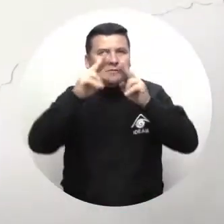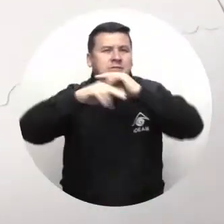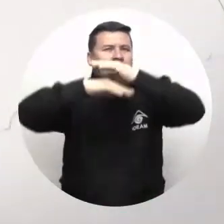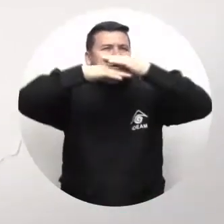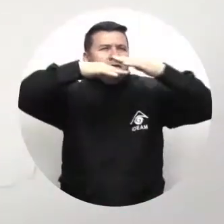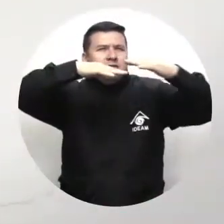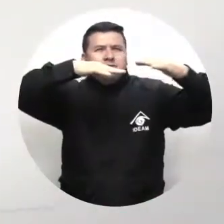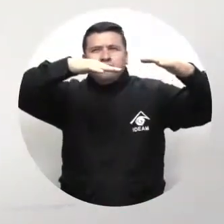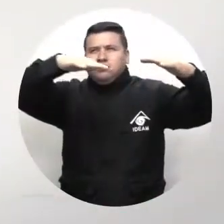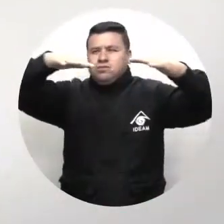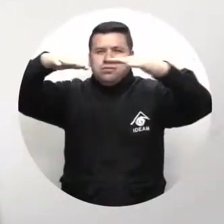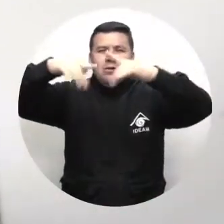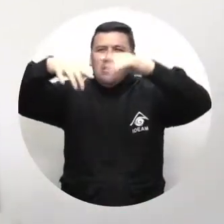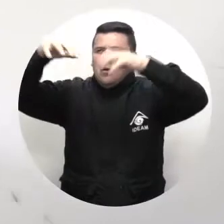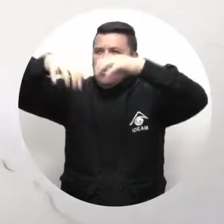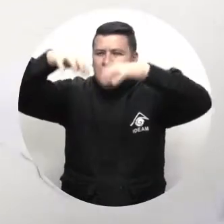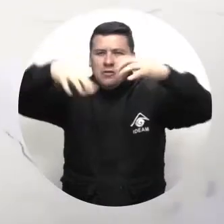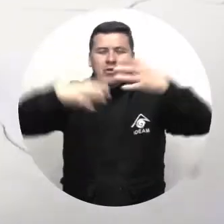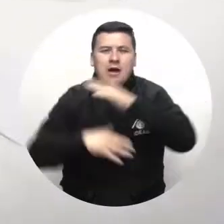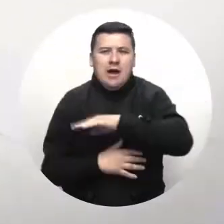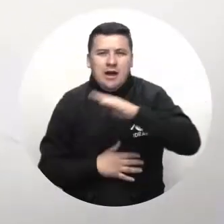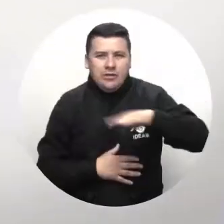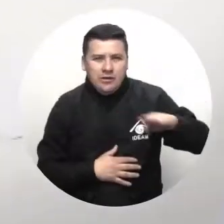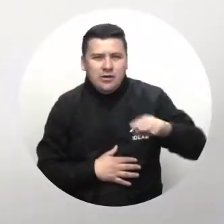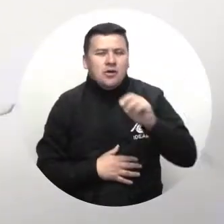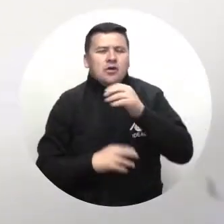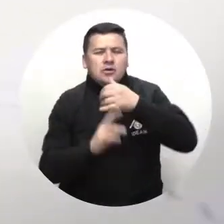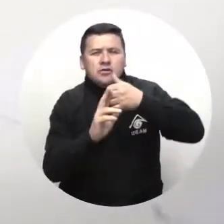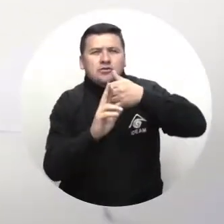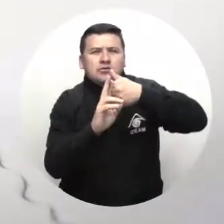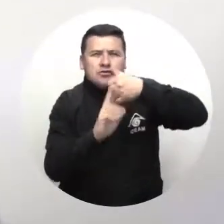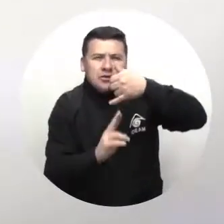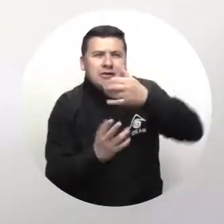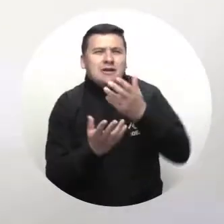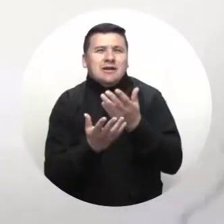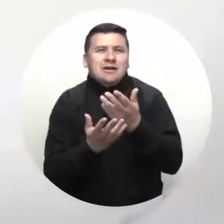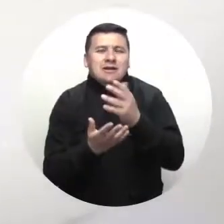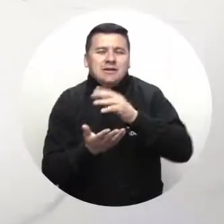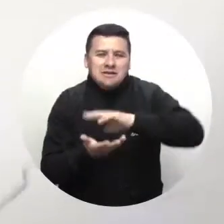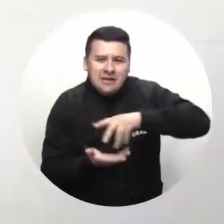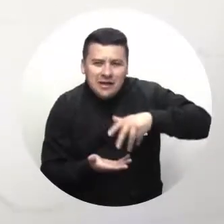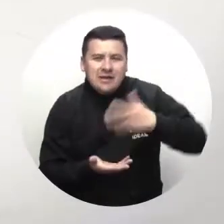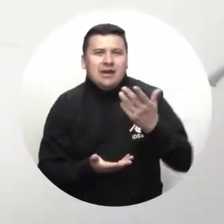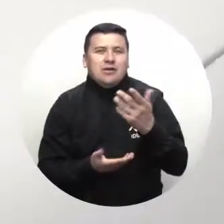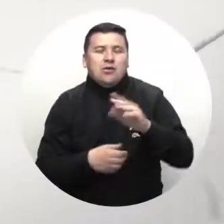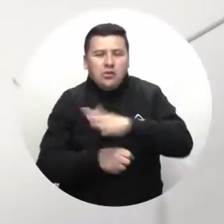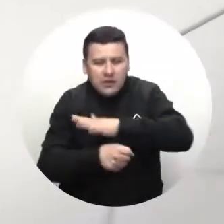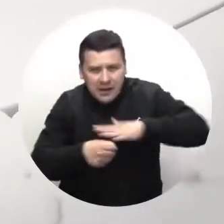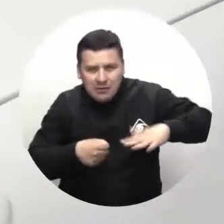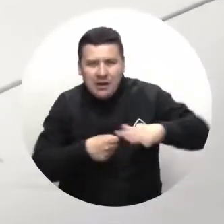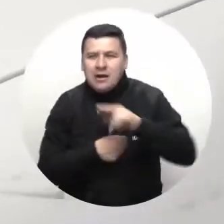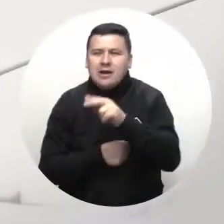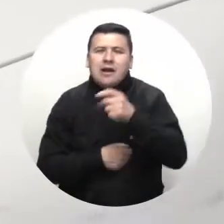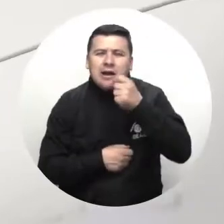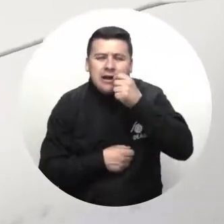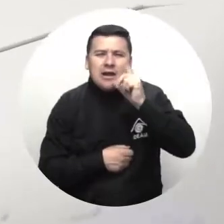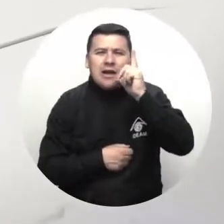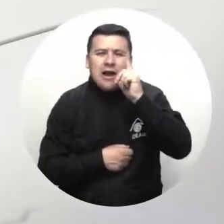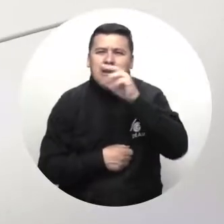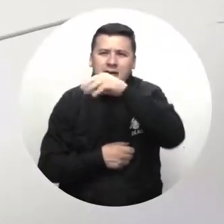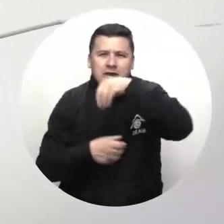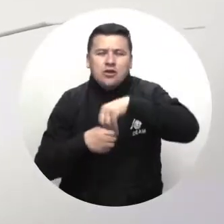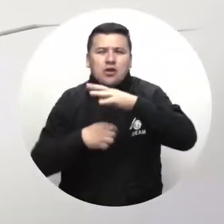andina se pronostica cielo mayormente cubierto con lluvias sobre Antioquia, sur y oriente de Santander, norte y oriente de Cundinamarca,